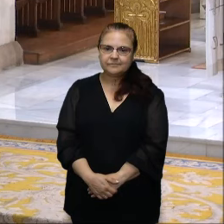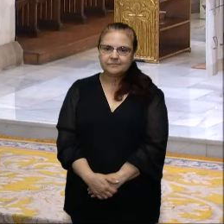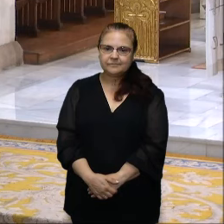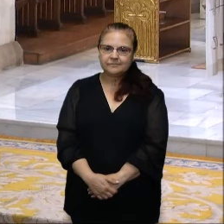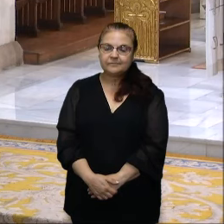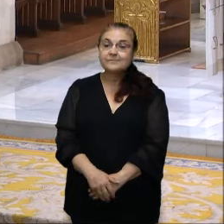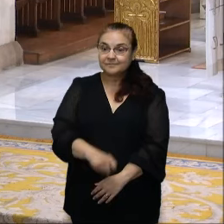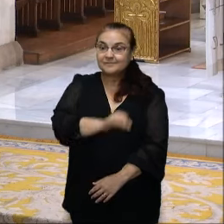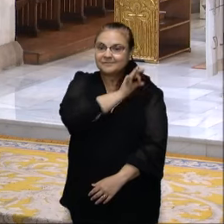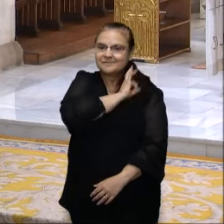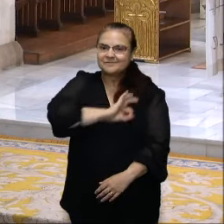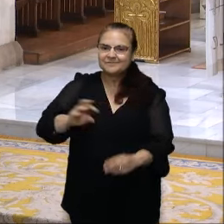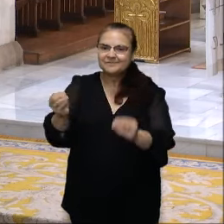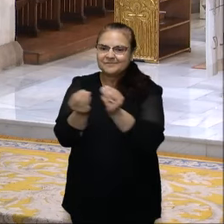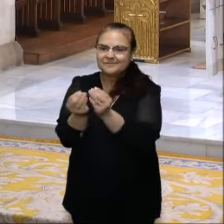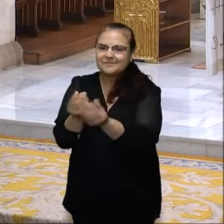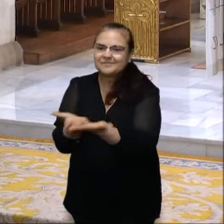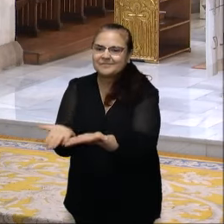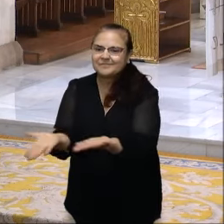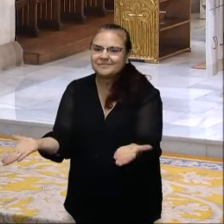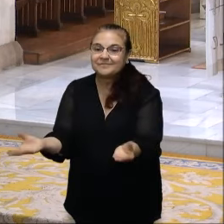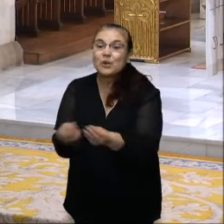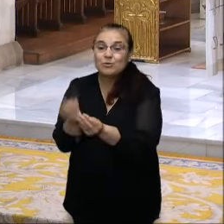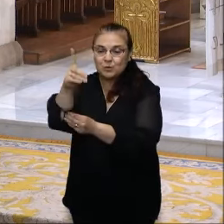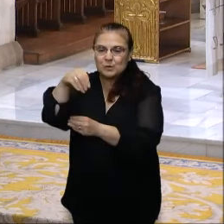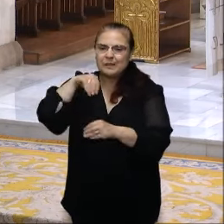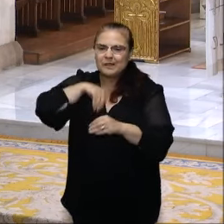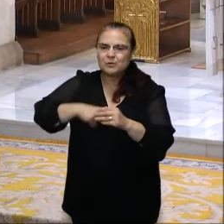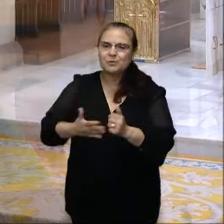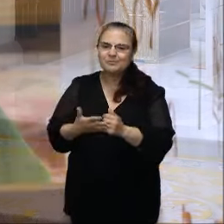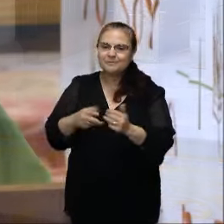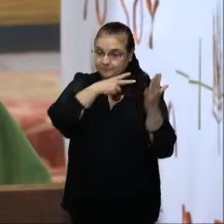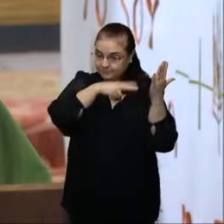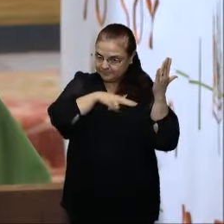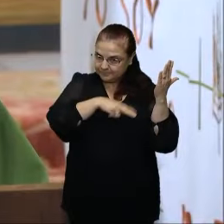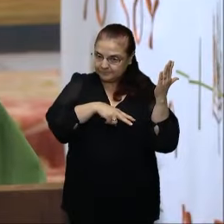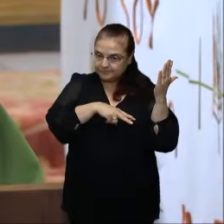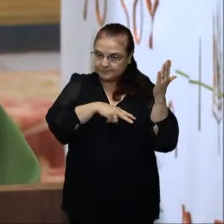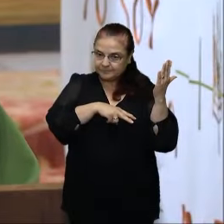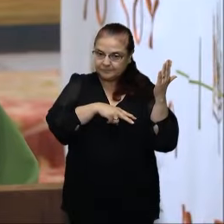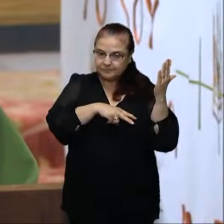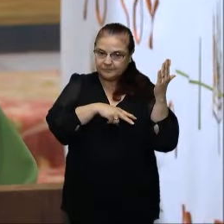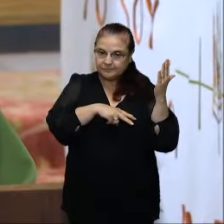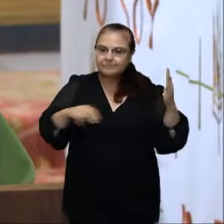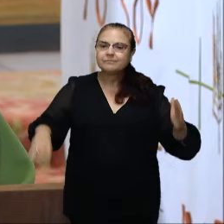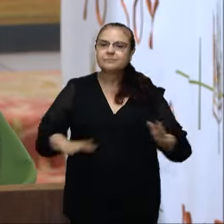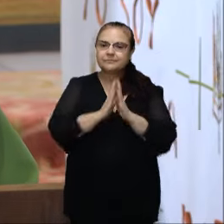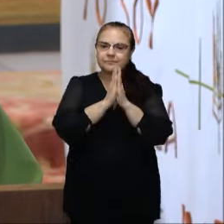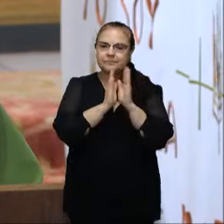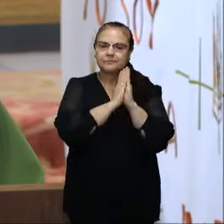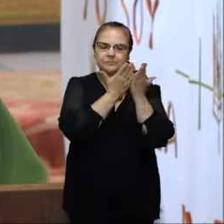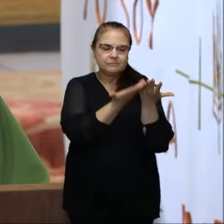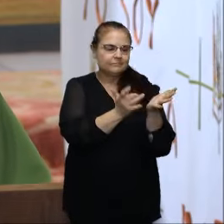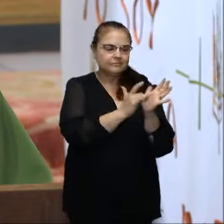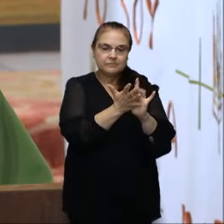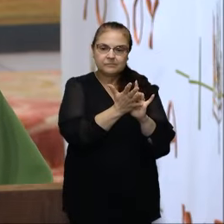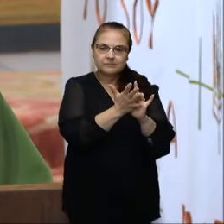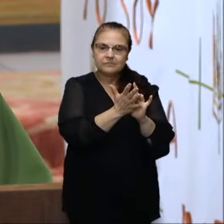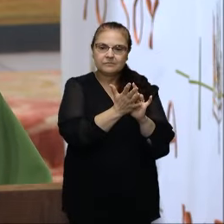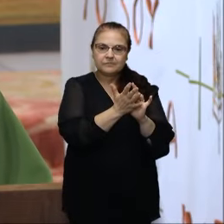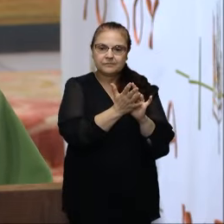El Señor esté con vosotros. Lectura del Santo Evangelio